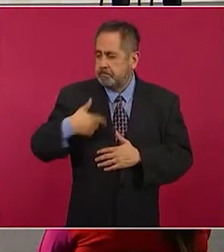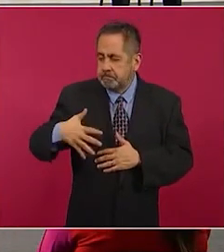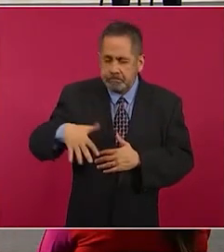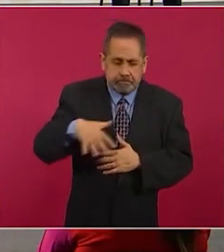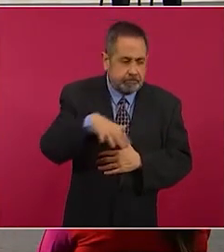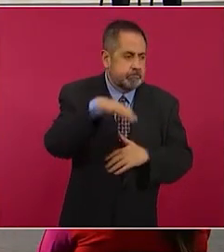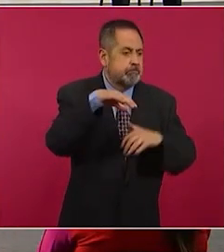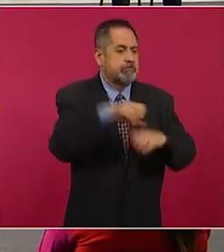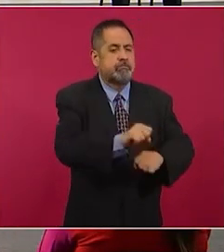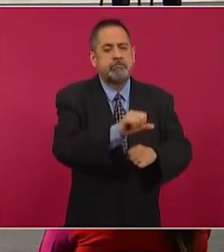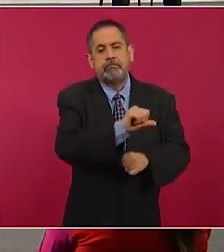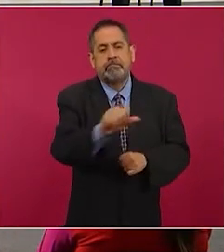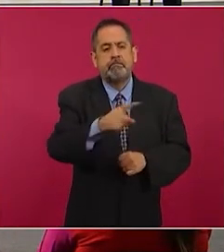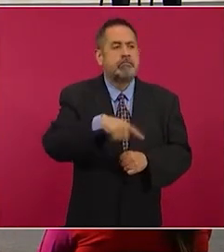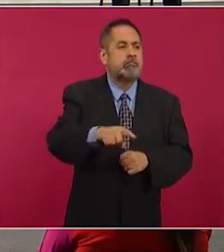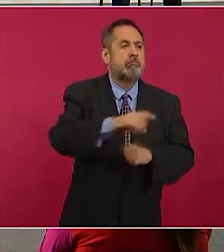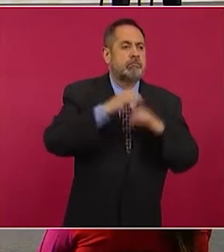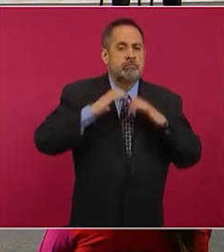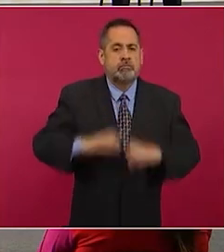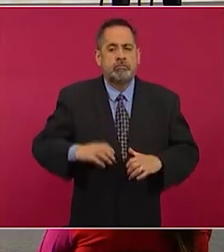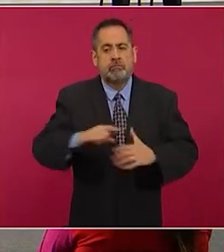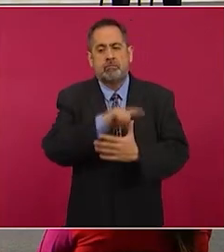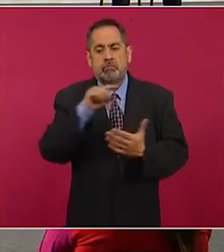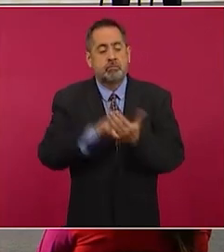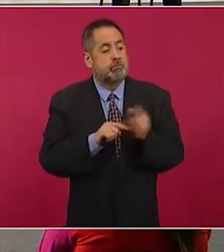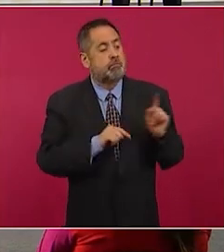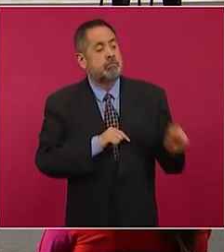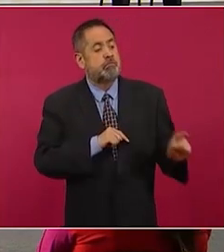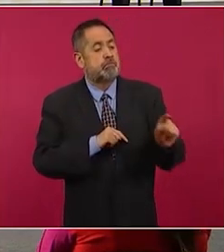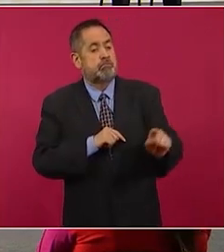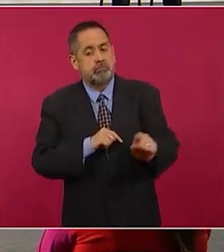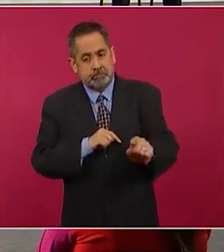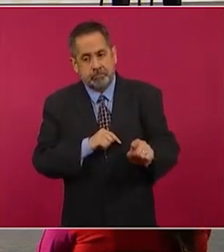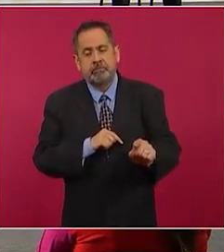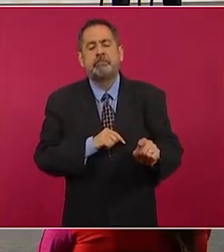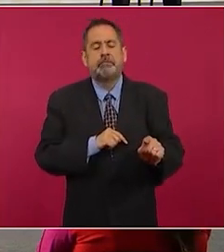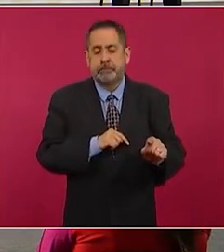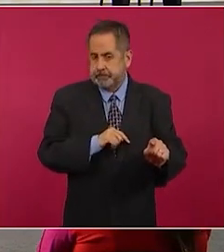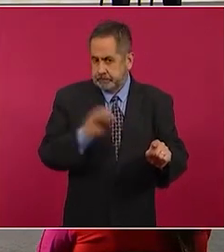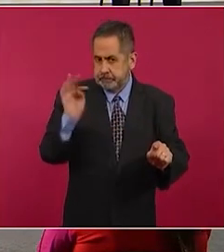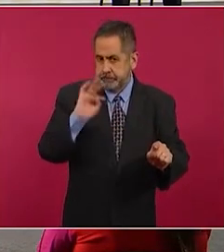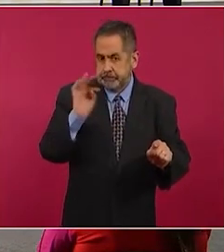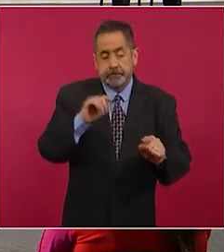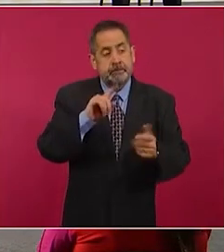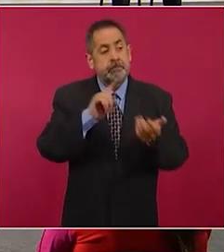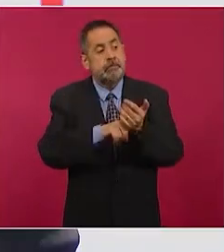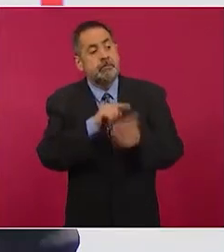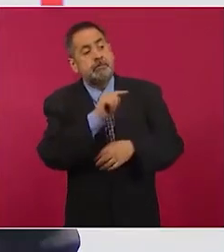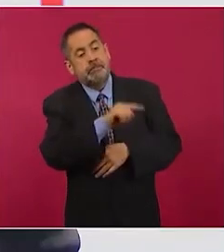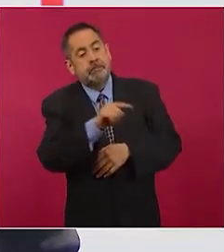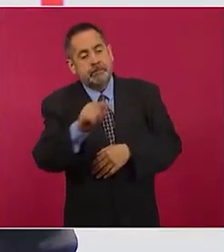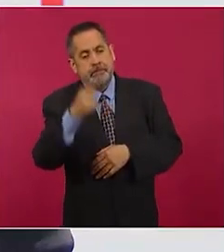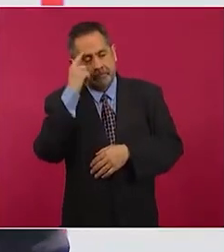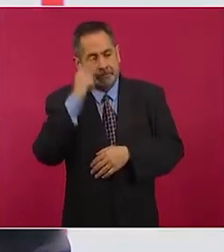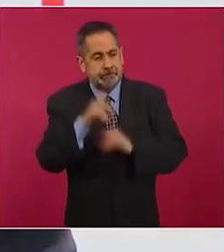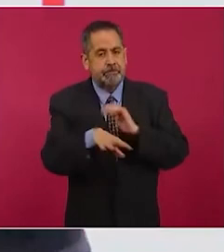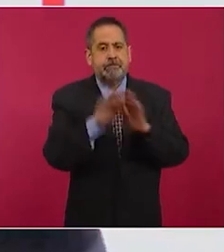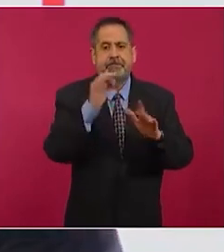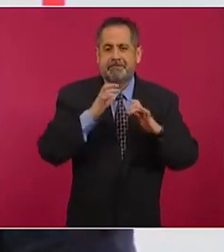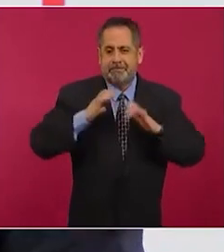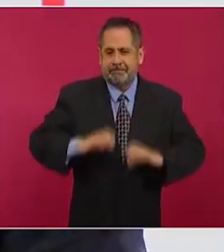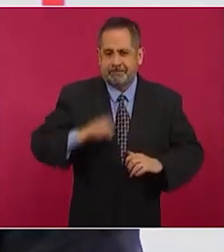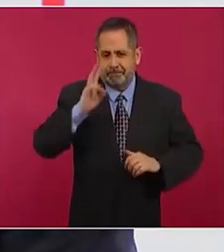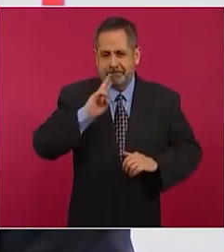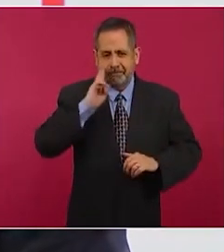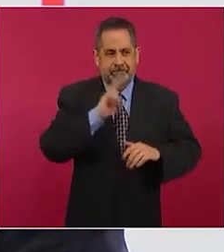posibles cuerpos de las víctimas en los sitios que fueron señalados y en posibles lugares según la probable ruta